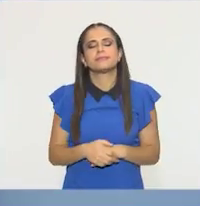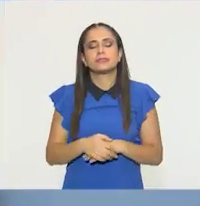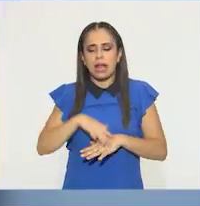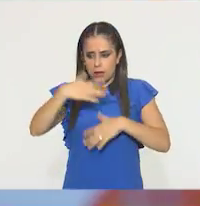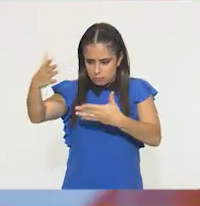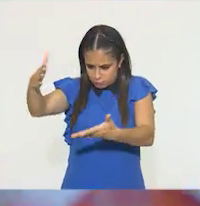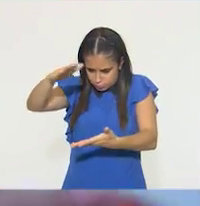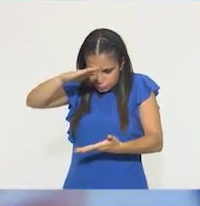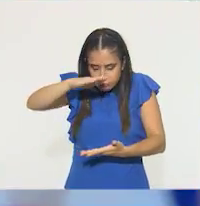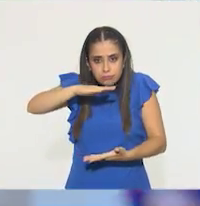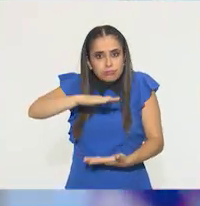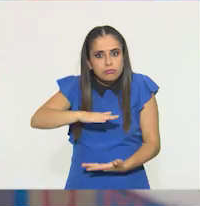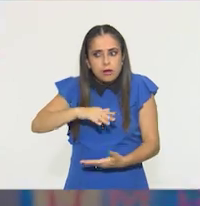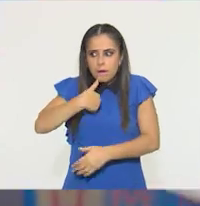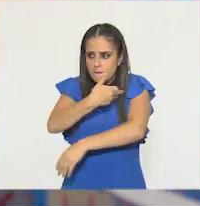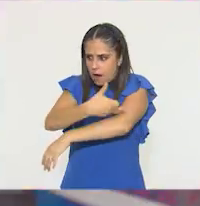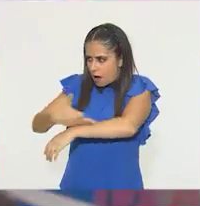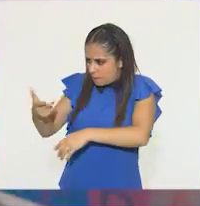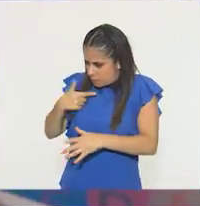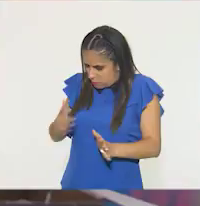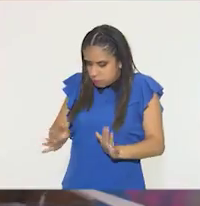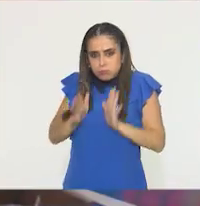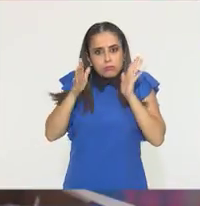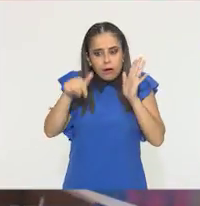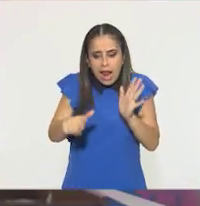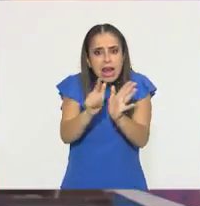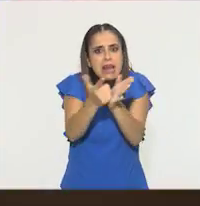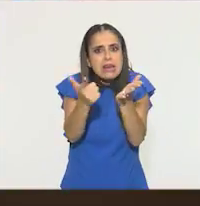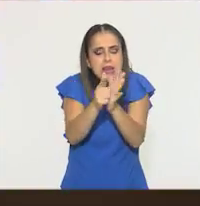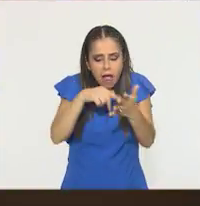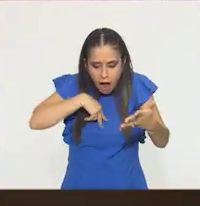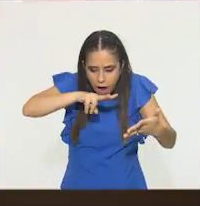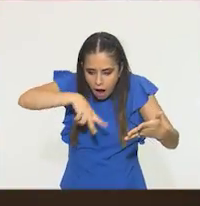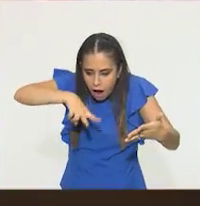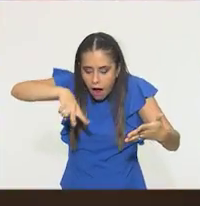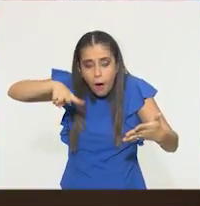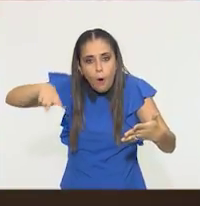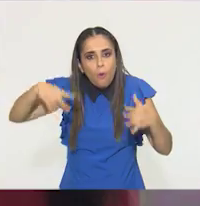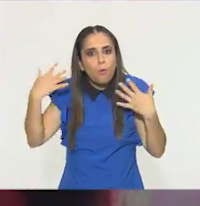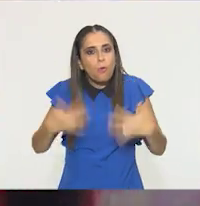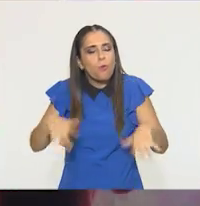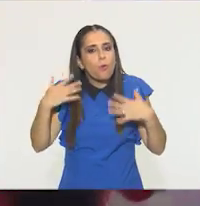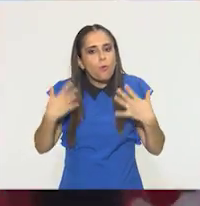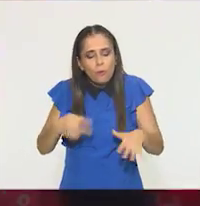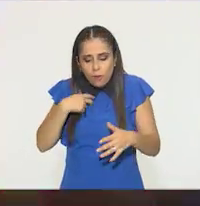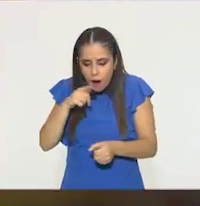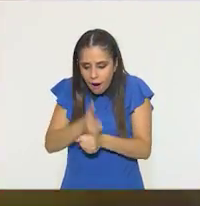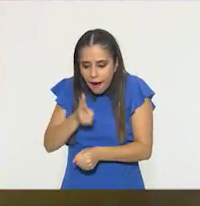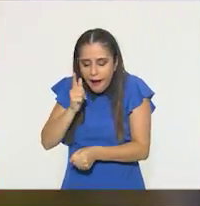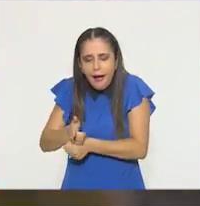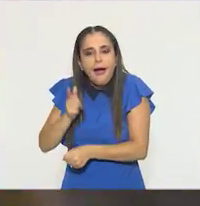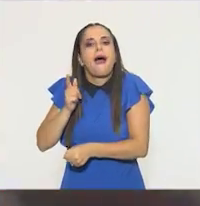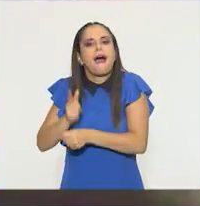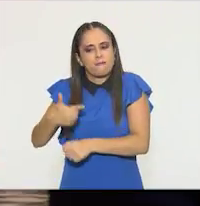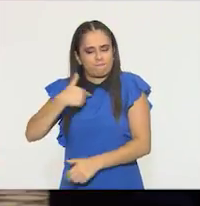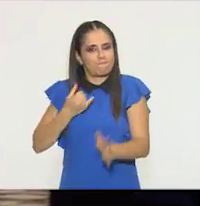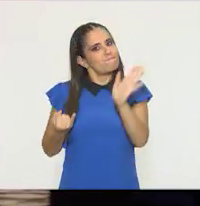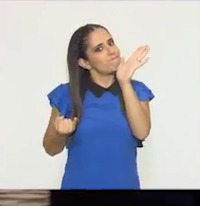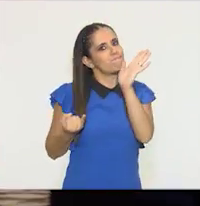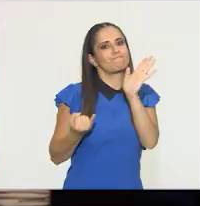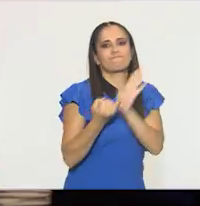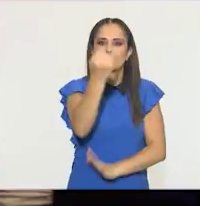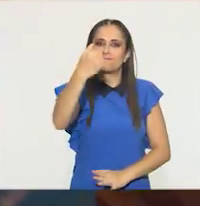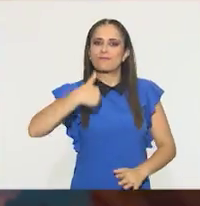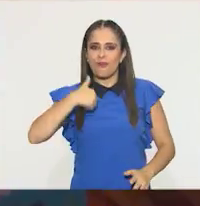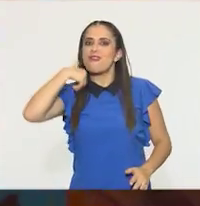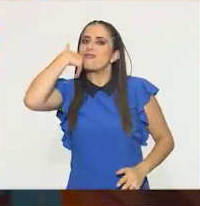familia, tiempo después llegó una caja llena de libros que abrieron mi mundo para asomarme al universo. Desde ese momento, decidí dedicarle toda